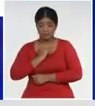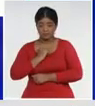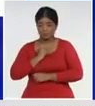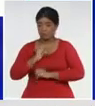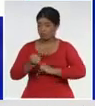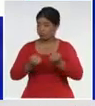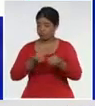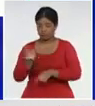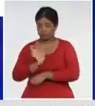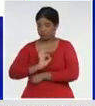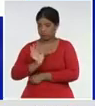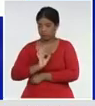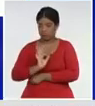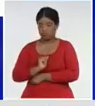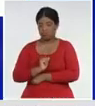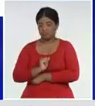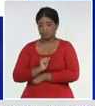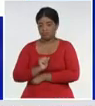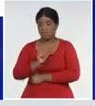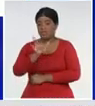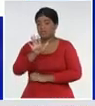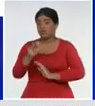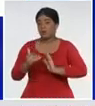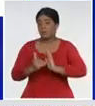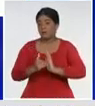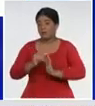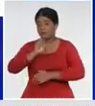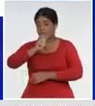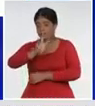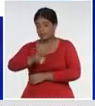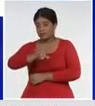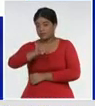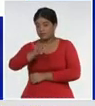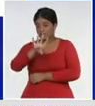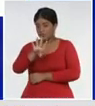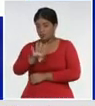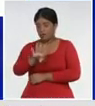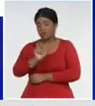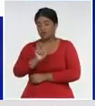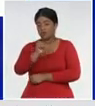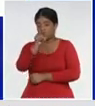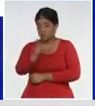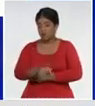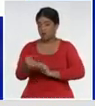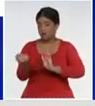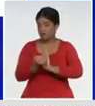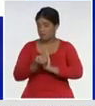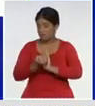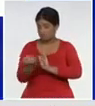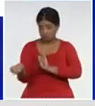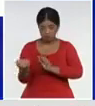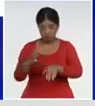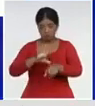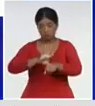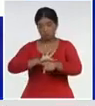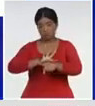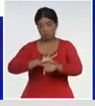estamos hablando, de 5,364, casos confirmados, en